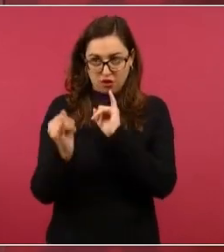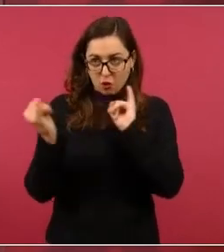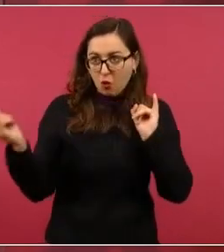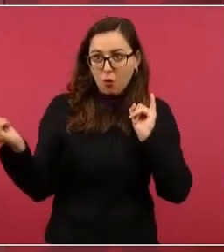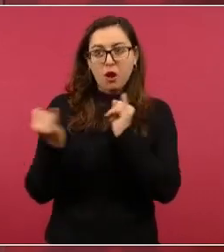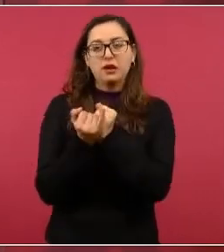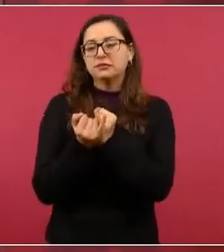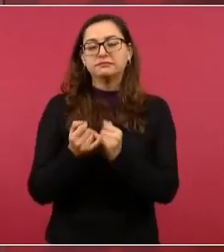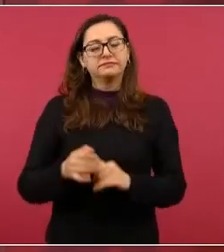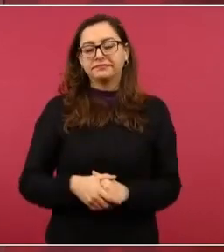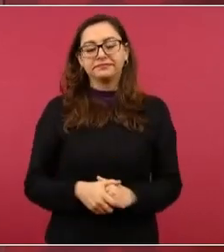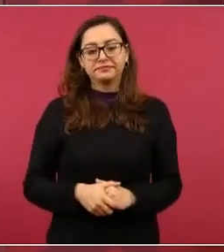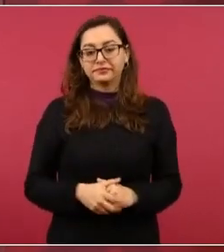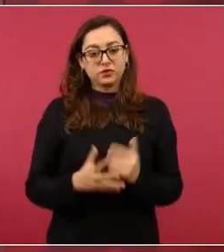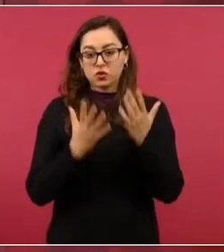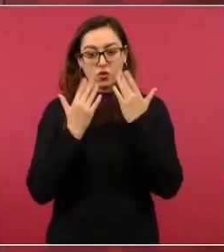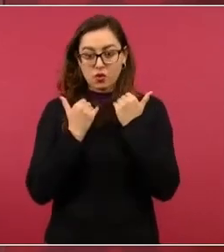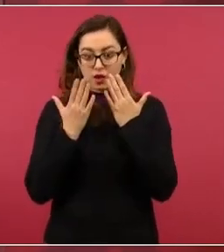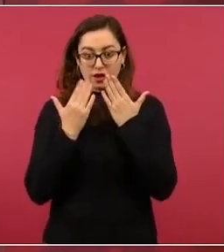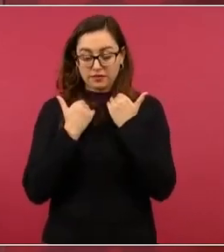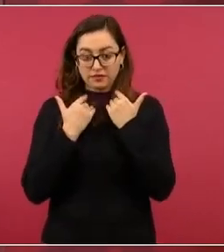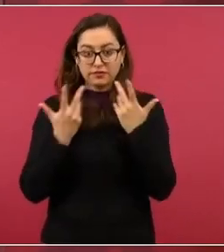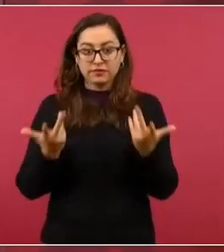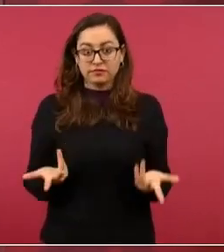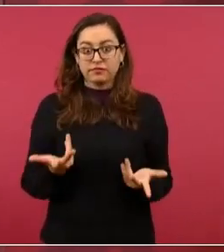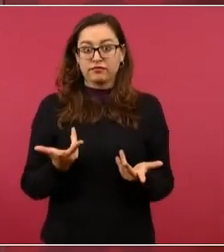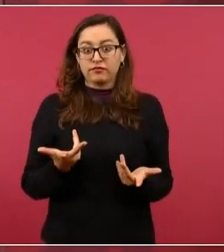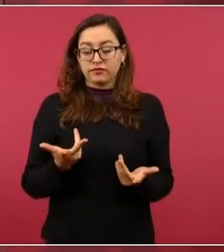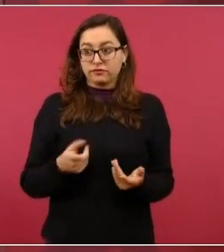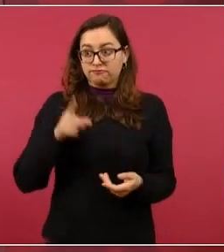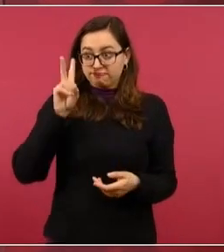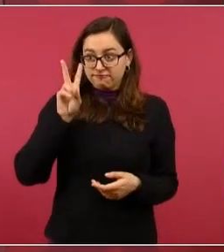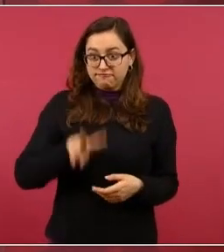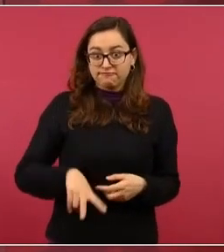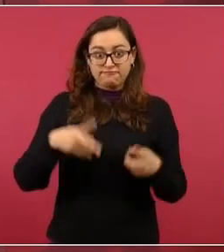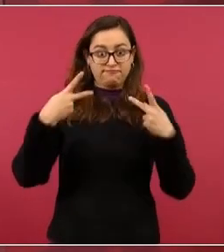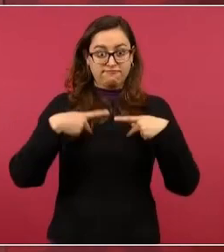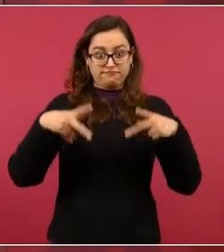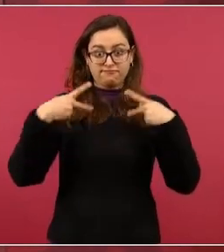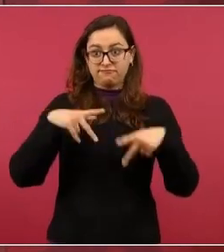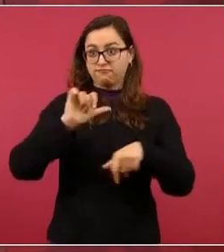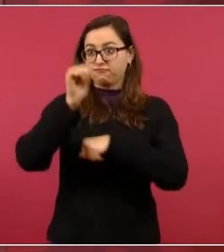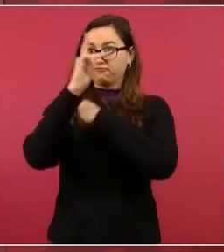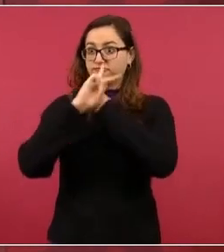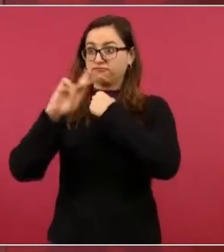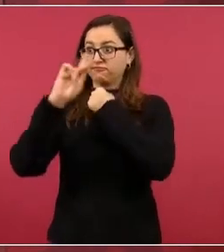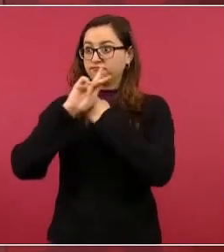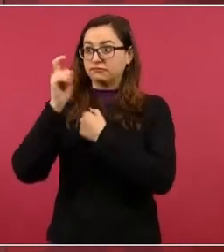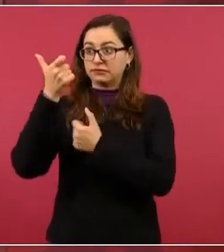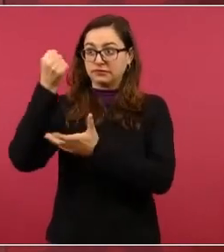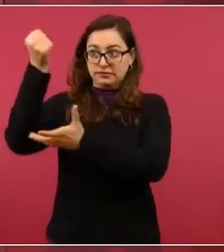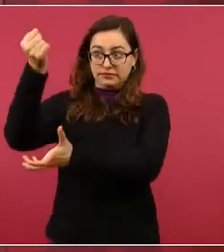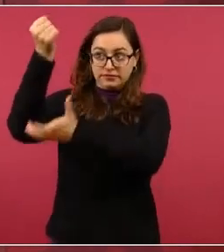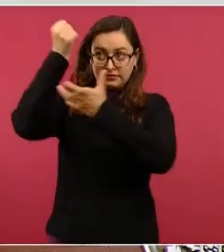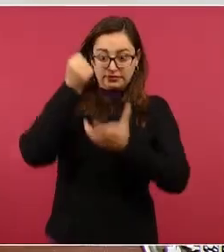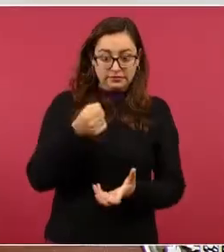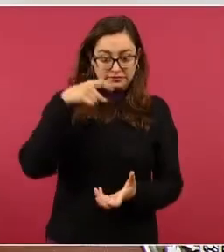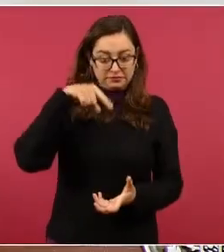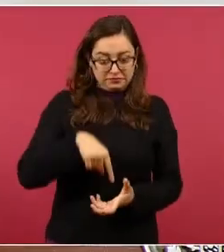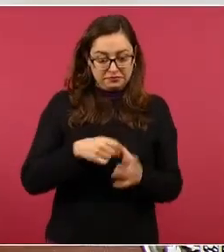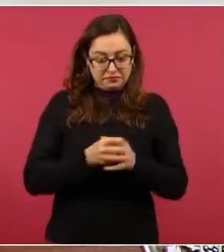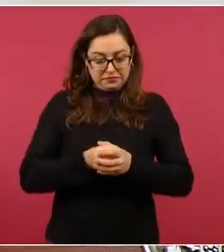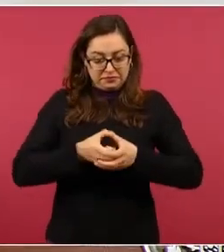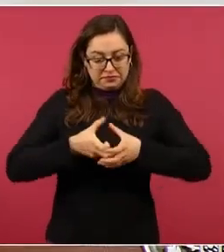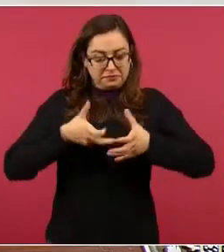garantice prosperidad para la inversión y a